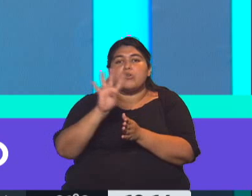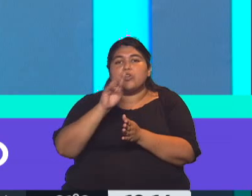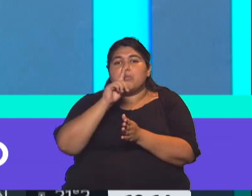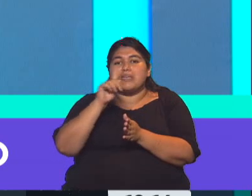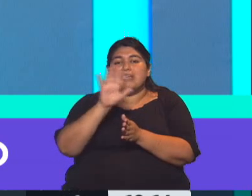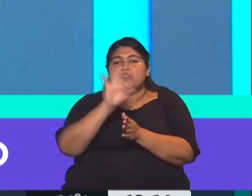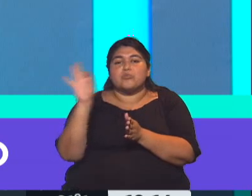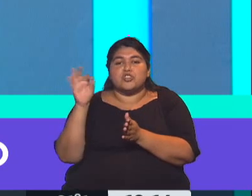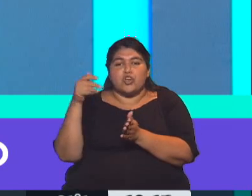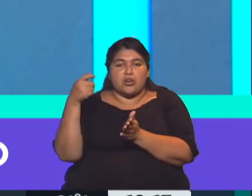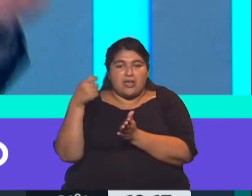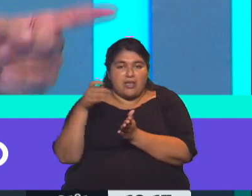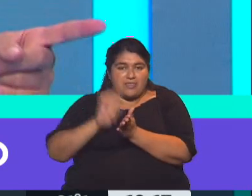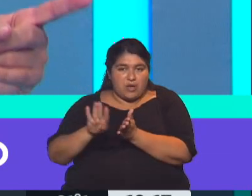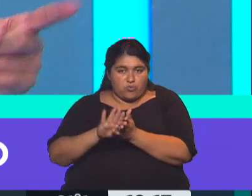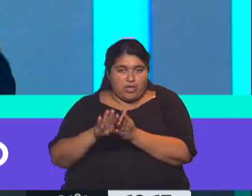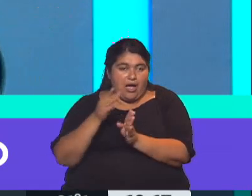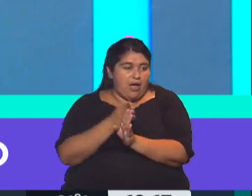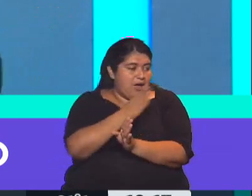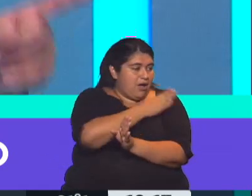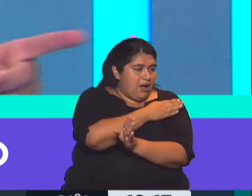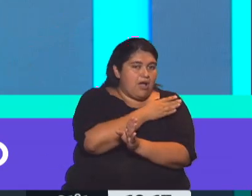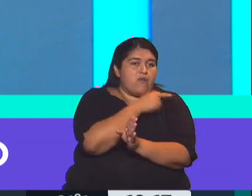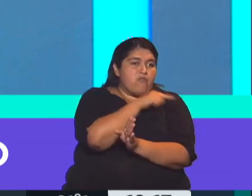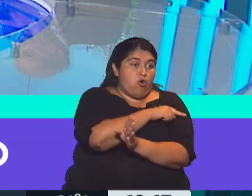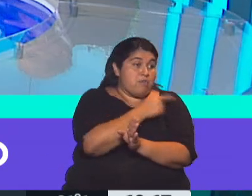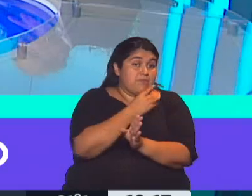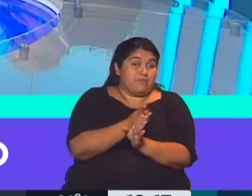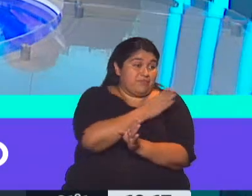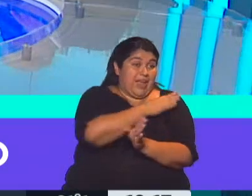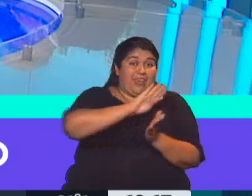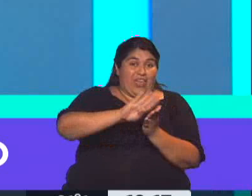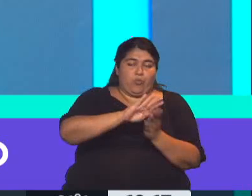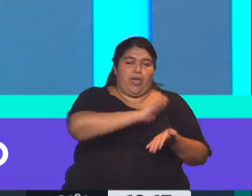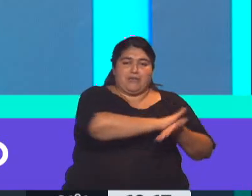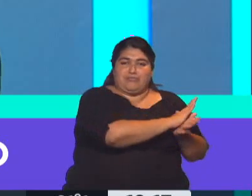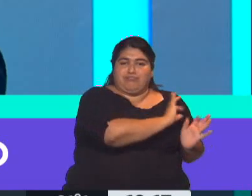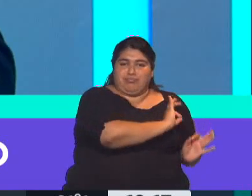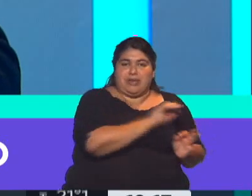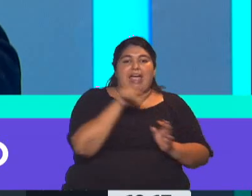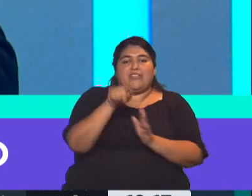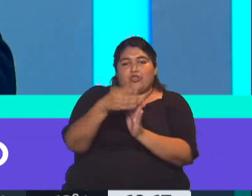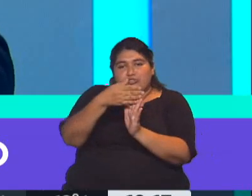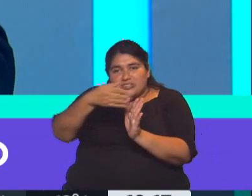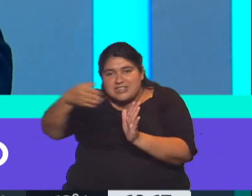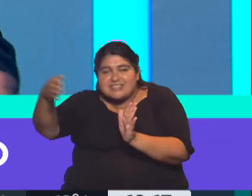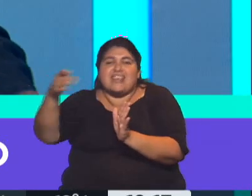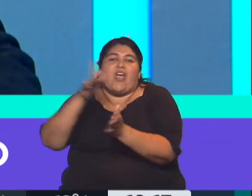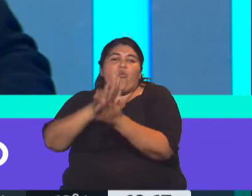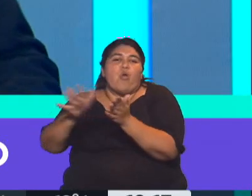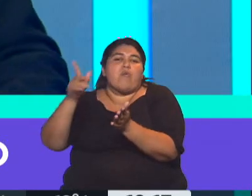millones de dólares y una deuda anterior, la de stand-by, cancelada. Es decir, ahí empieza otro proceso que es como es el vencimiento de esto,